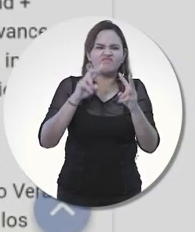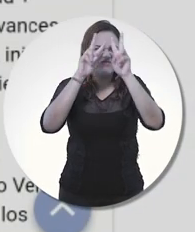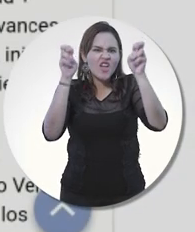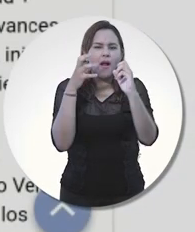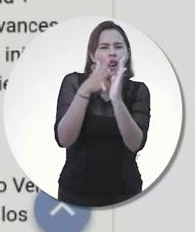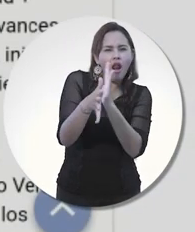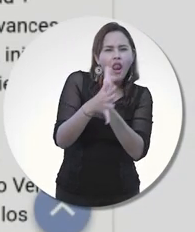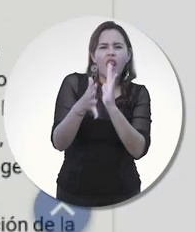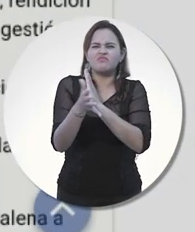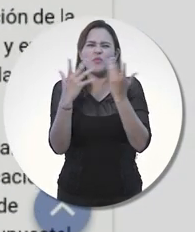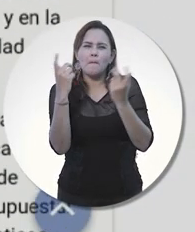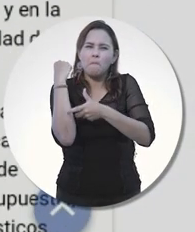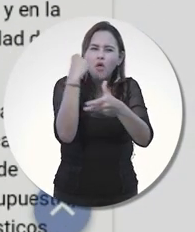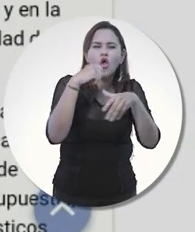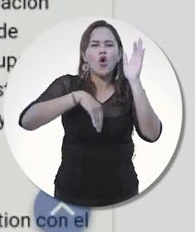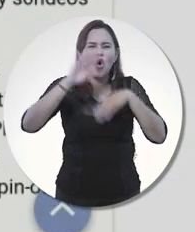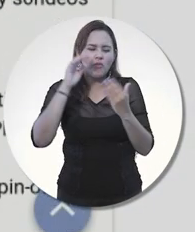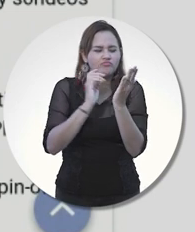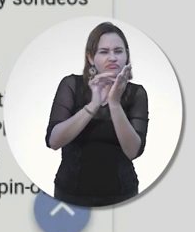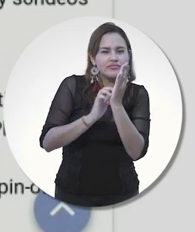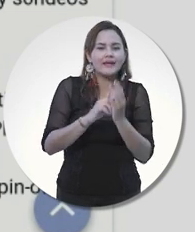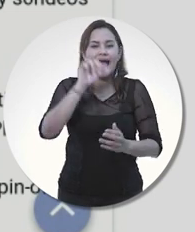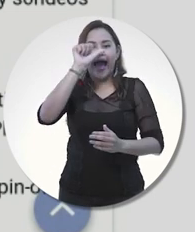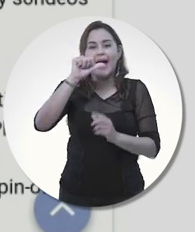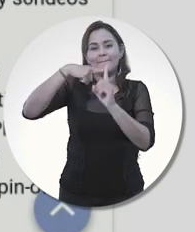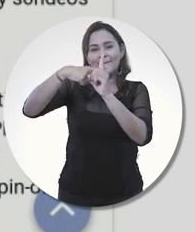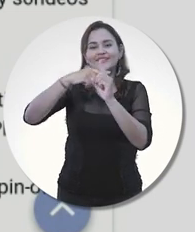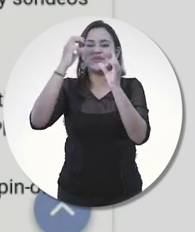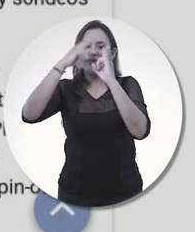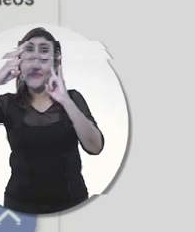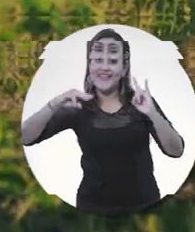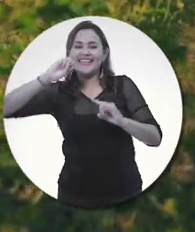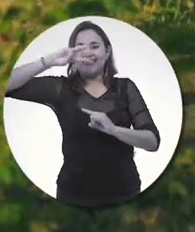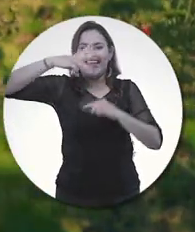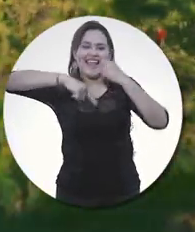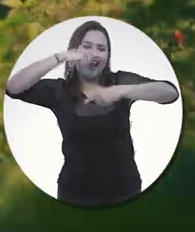rendición de cuentas para teléfonos móviles, a más Unimagdalena 3G.